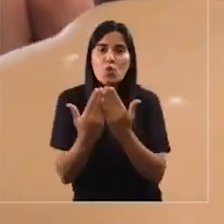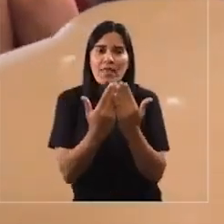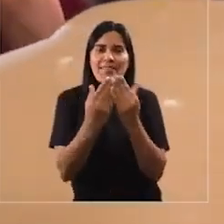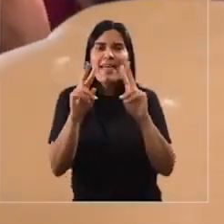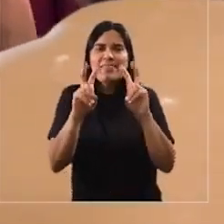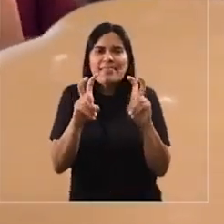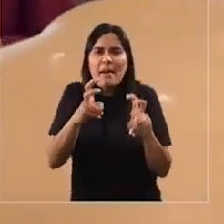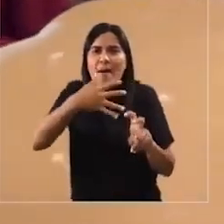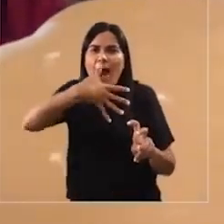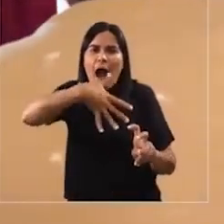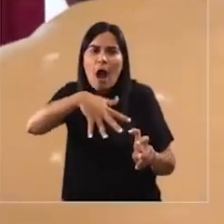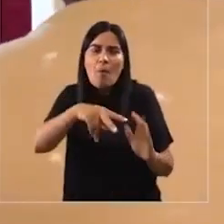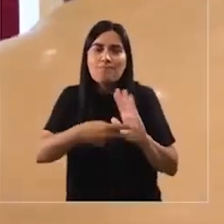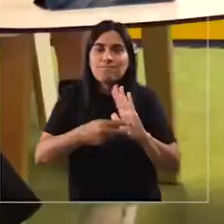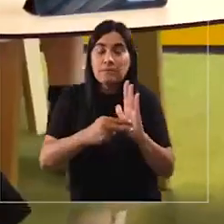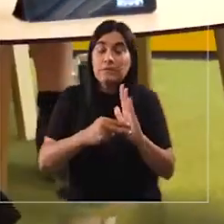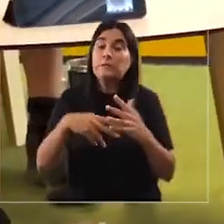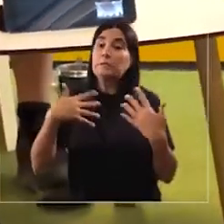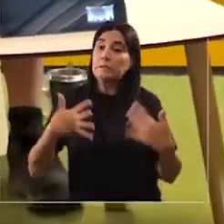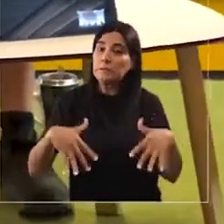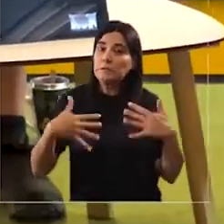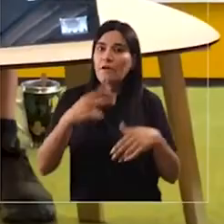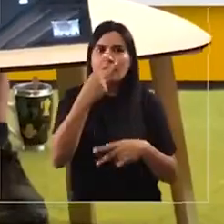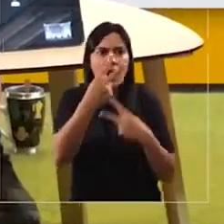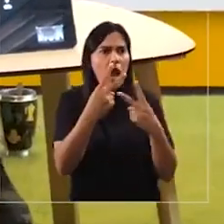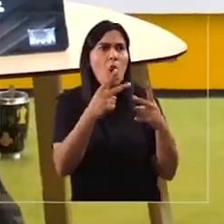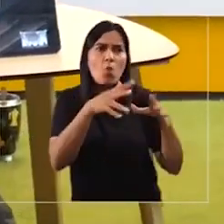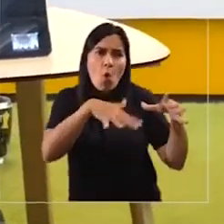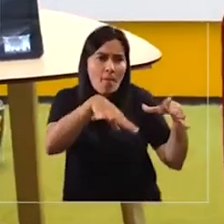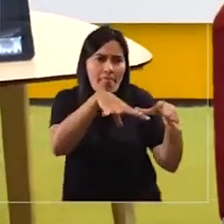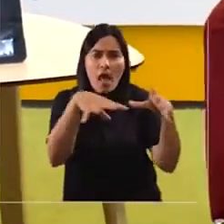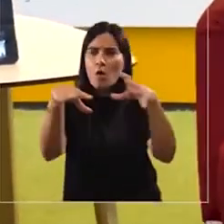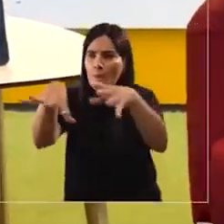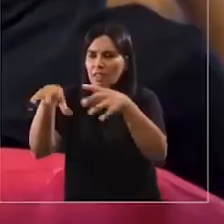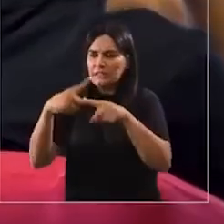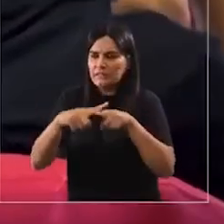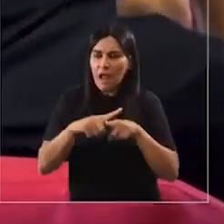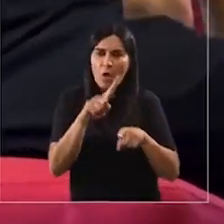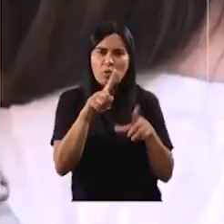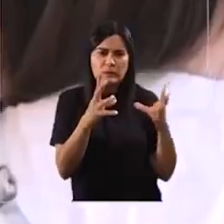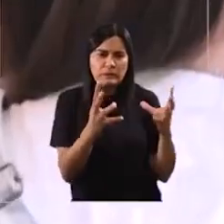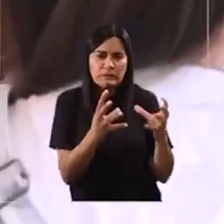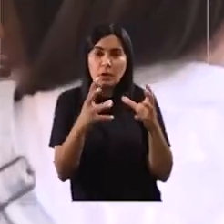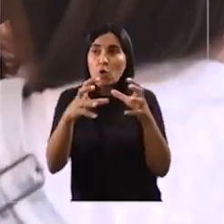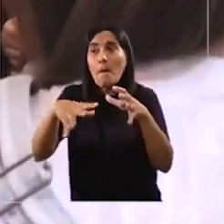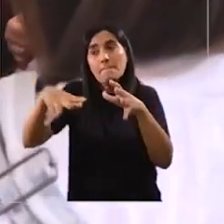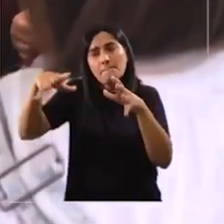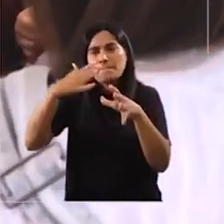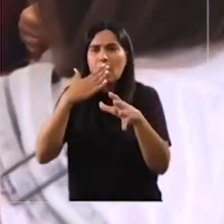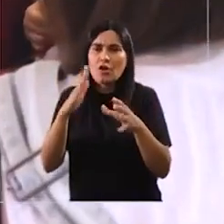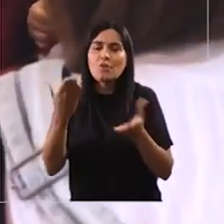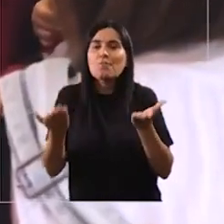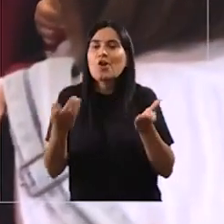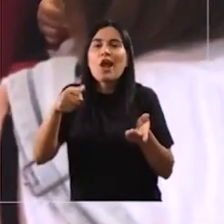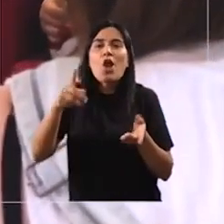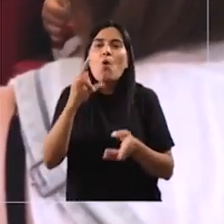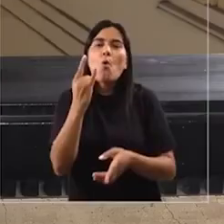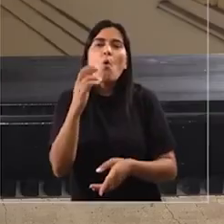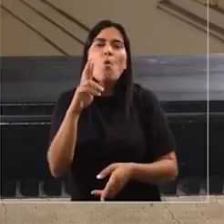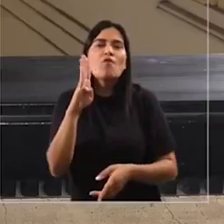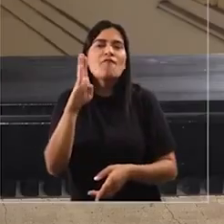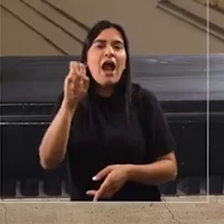el tema de la crisis hídrica era muy relevante, muy importante. Encontramos varios humedales urbanos, algunos en mejor estado de gestión y de